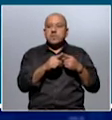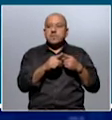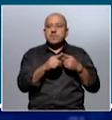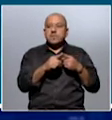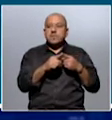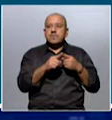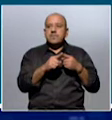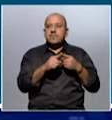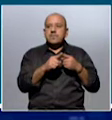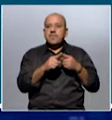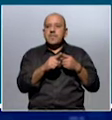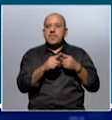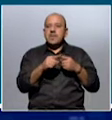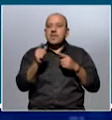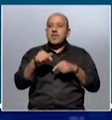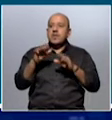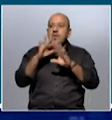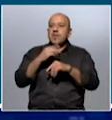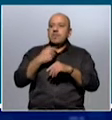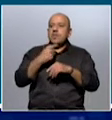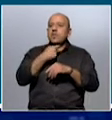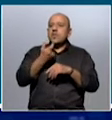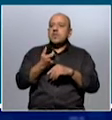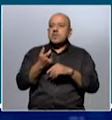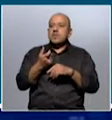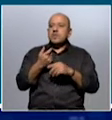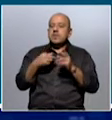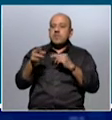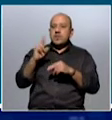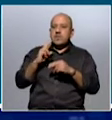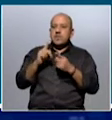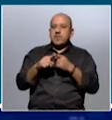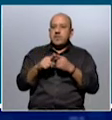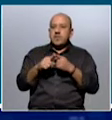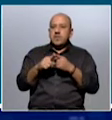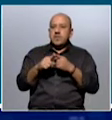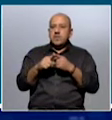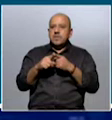Mejor porque me distrae mi misma voz respondiéndome a mí mismo.